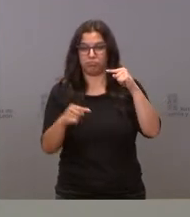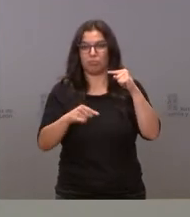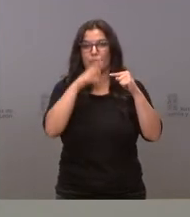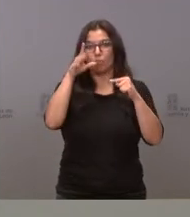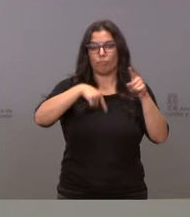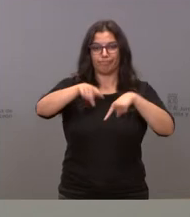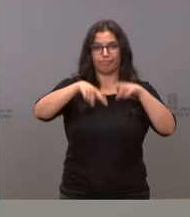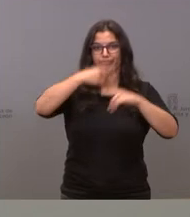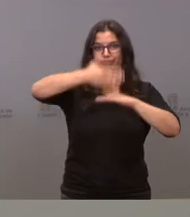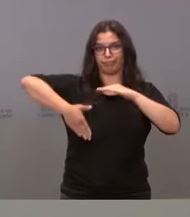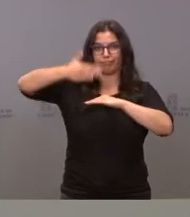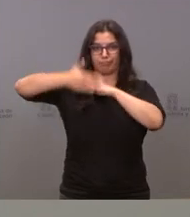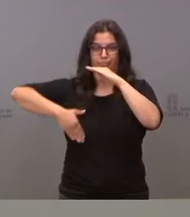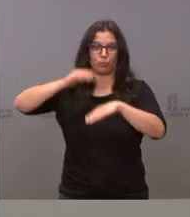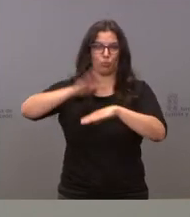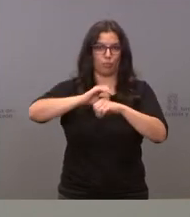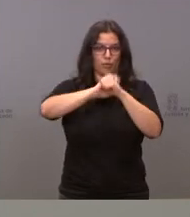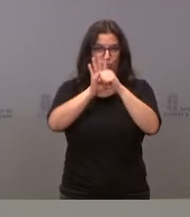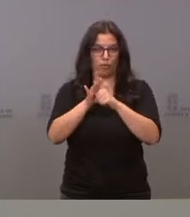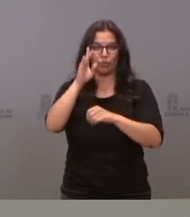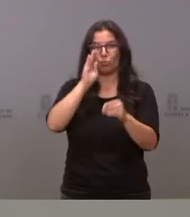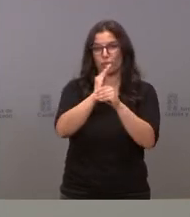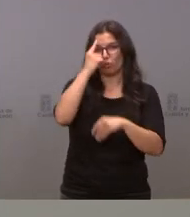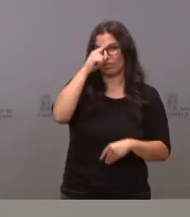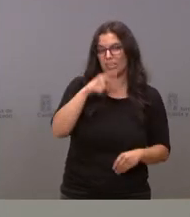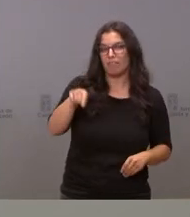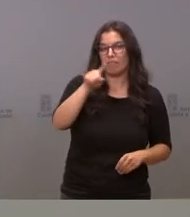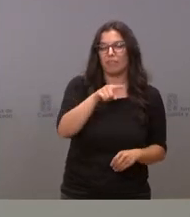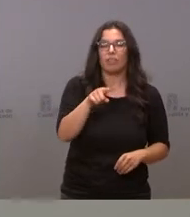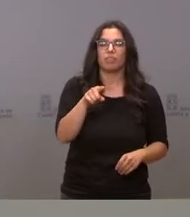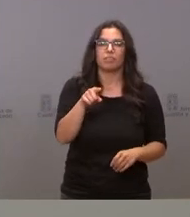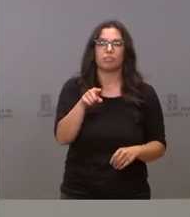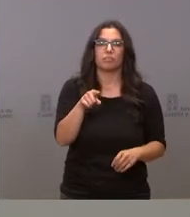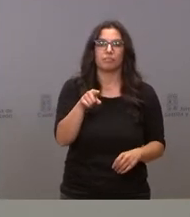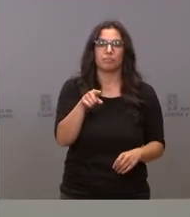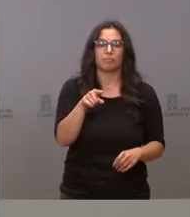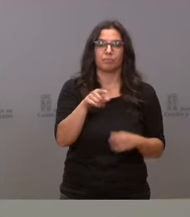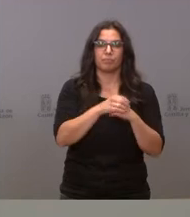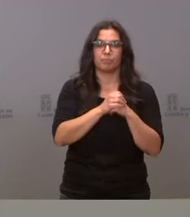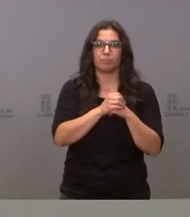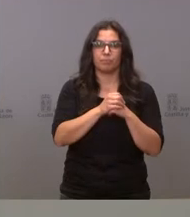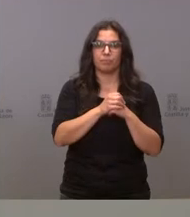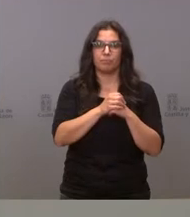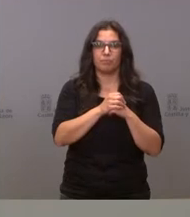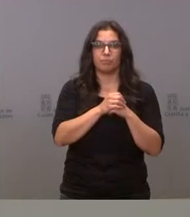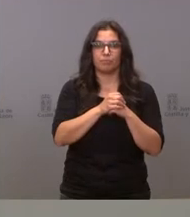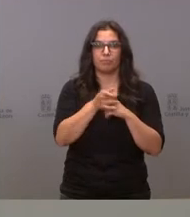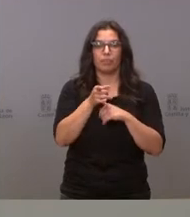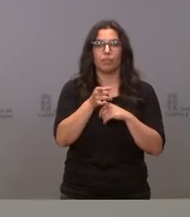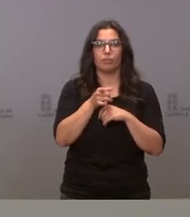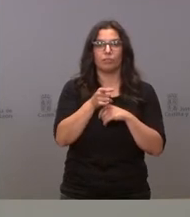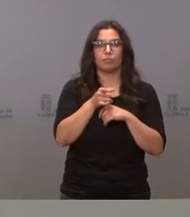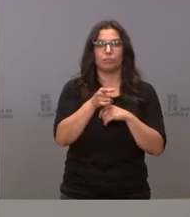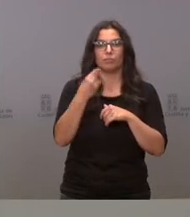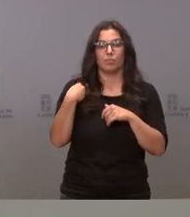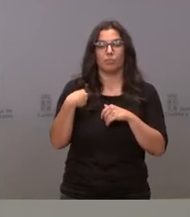de la movilidad debido a la COVID. Es una subvención, ya conocen ustedes, esta es la correspondiente a la reducción